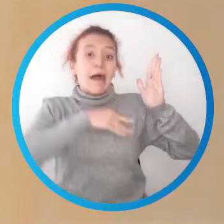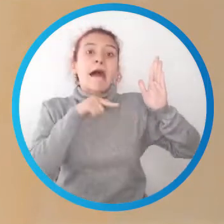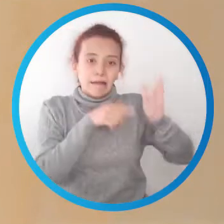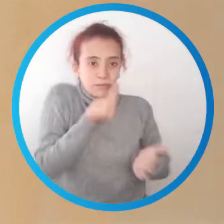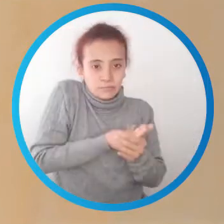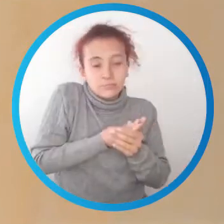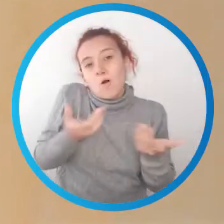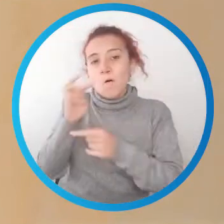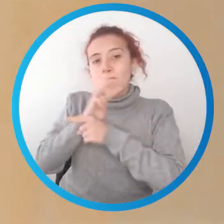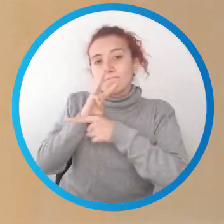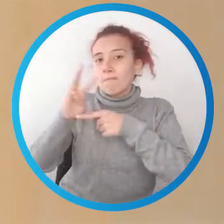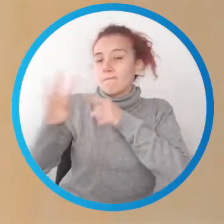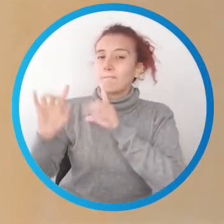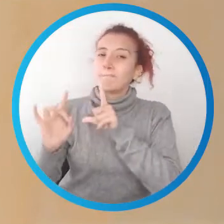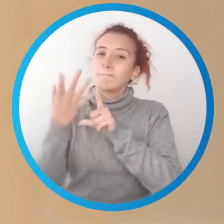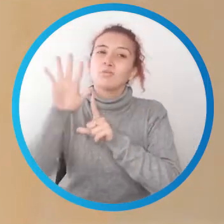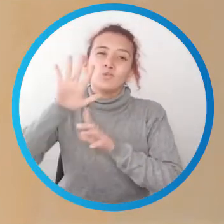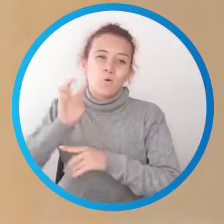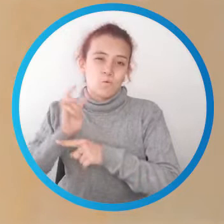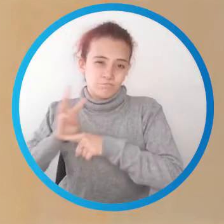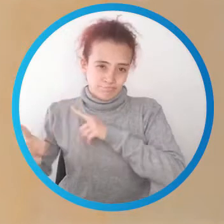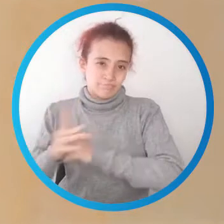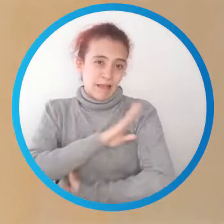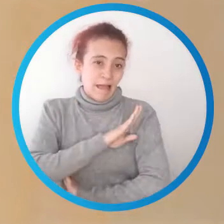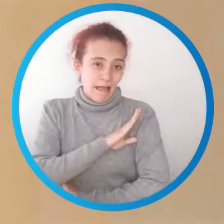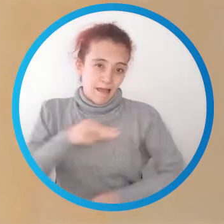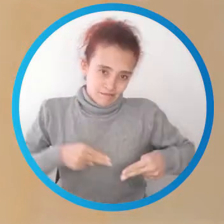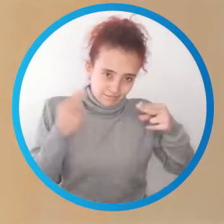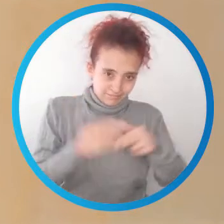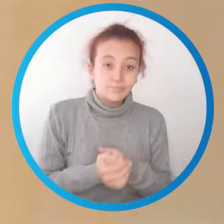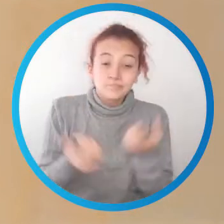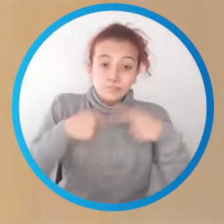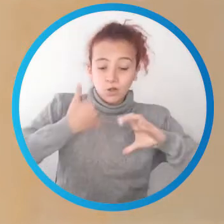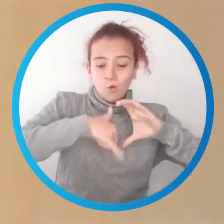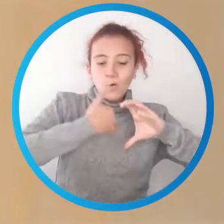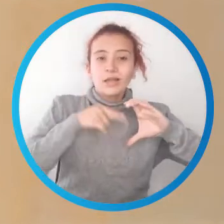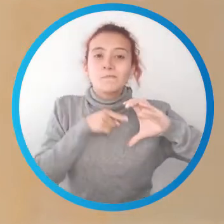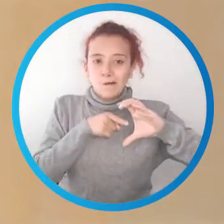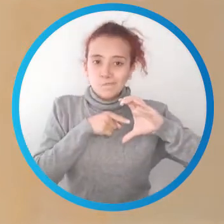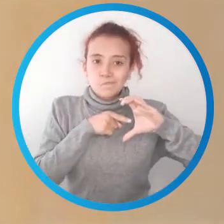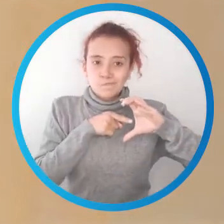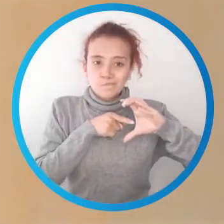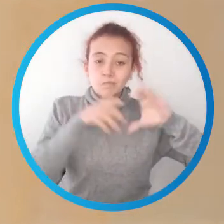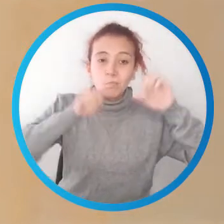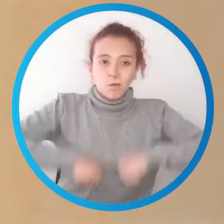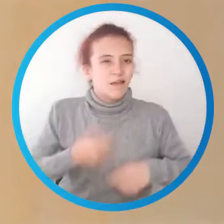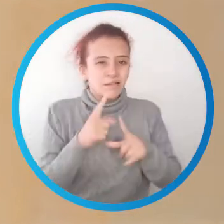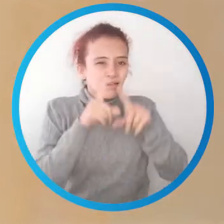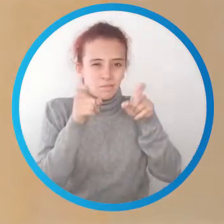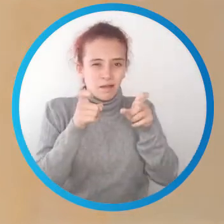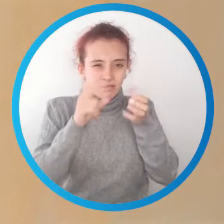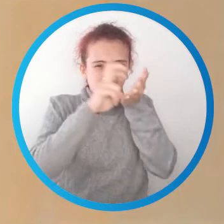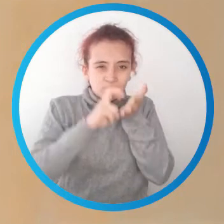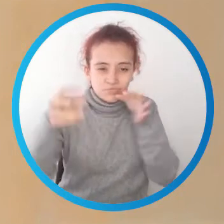los canales virtuales a través de la página de la Alcaldía Mayor de Tunja y el número de WhatsApp que hemos habilitado para la